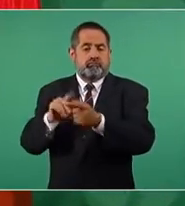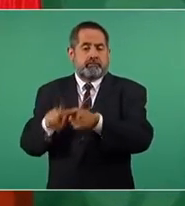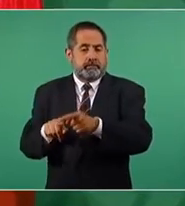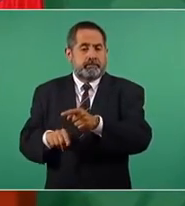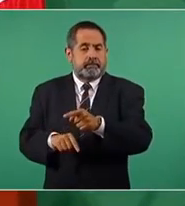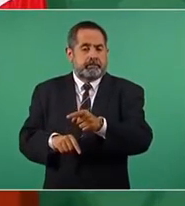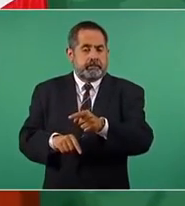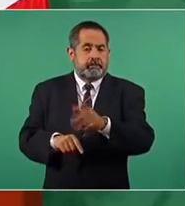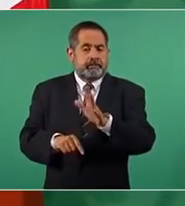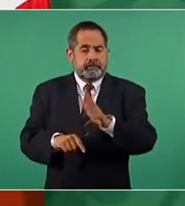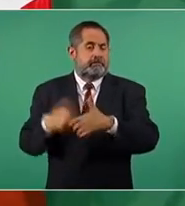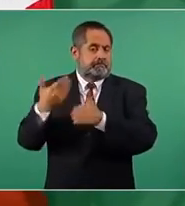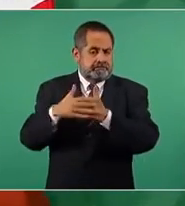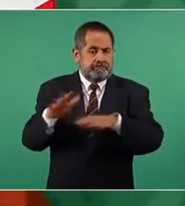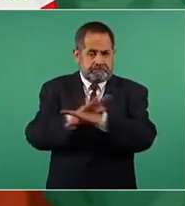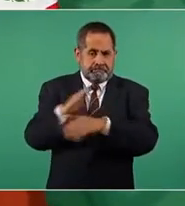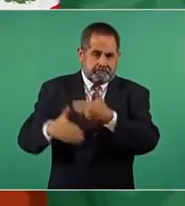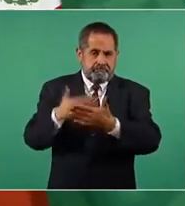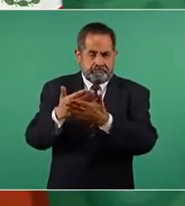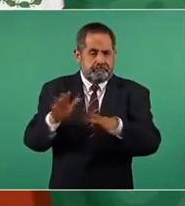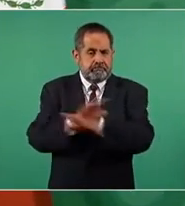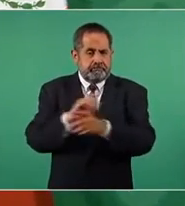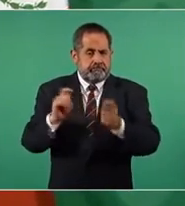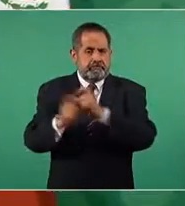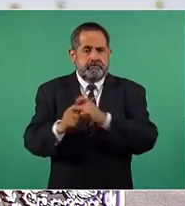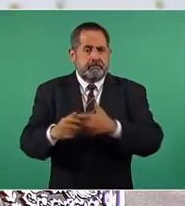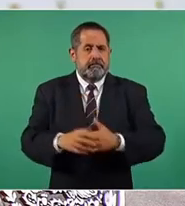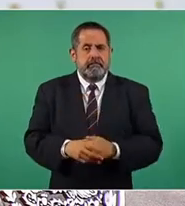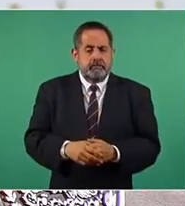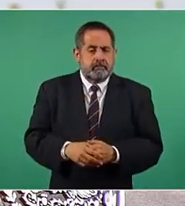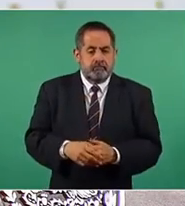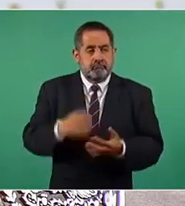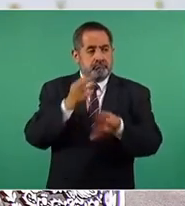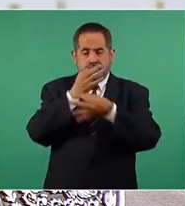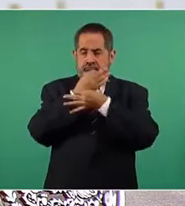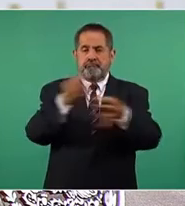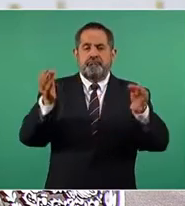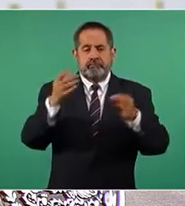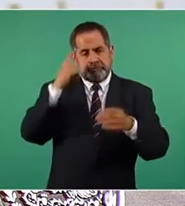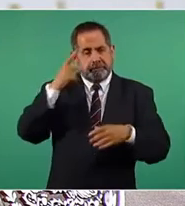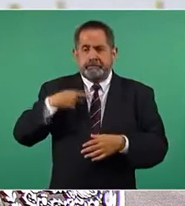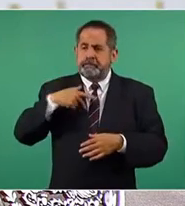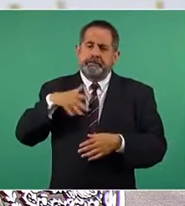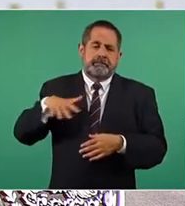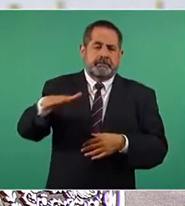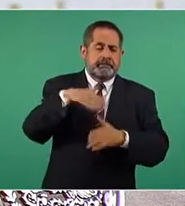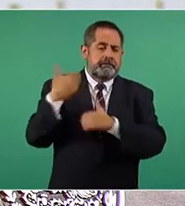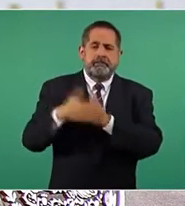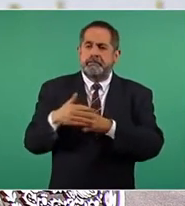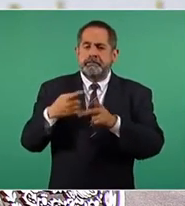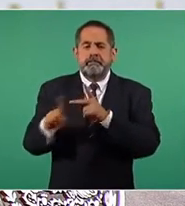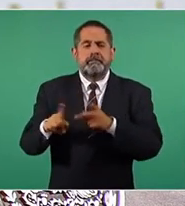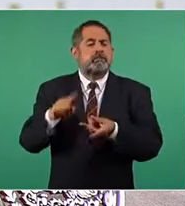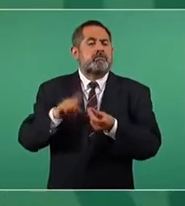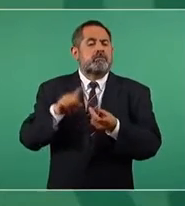cambios para bien, lo anuncio para decirle a la gente, vamos a empezar aquí,